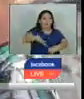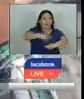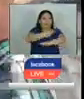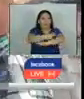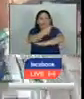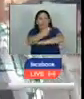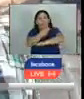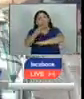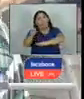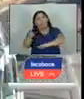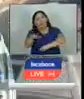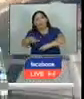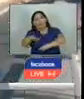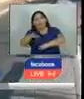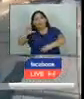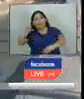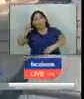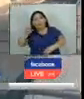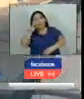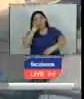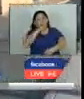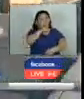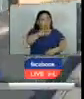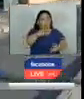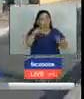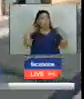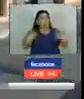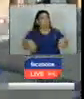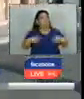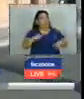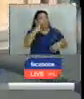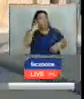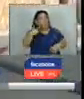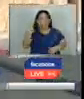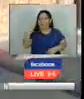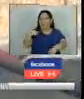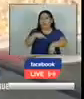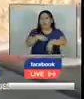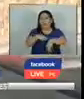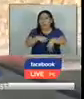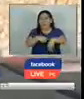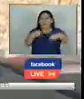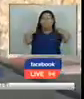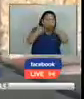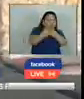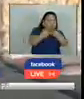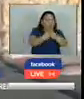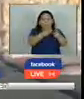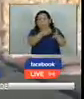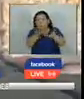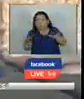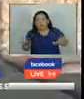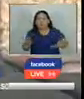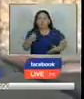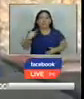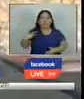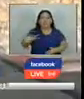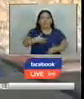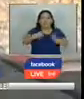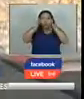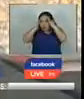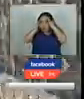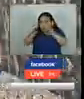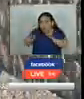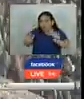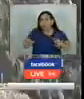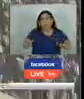fronteras como también acá en los Estados Unidos por las escenas violentas que se han tenido en las últimas horas, Rosana y amigos televidentes estaremos pendientes del